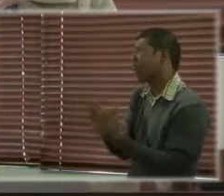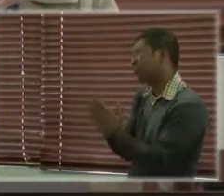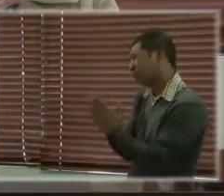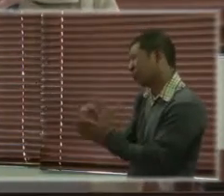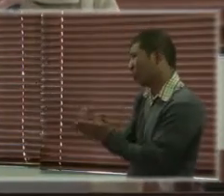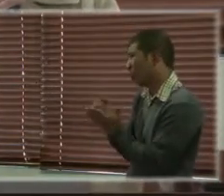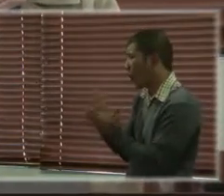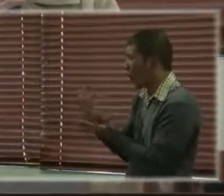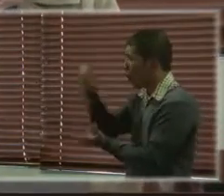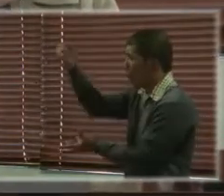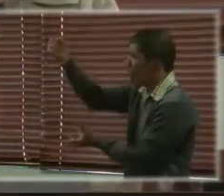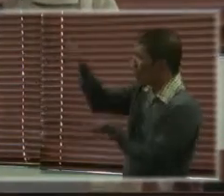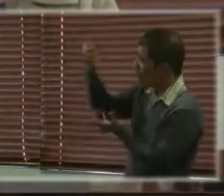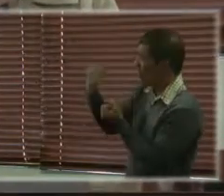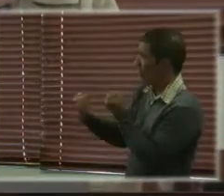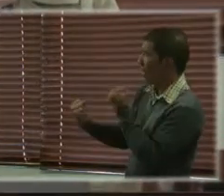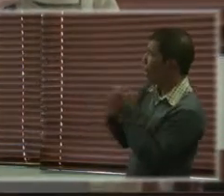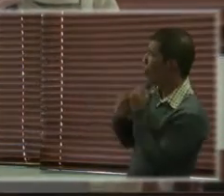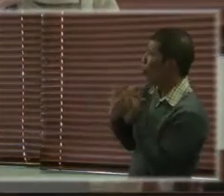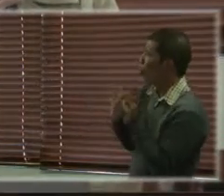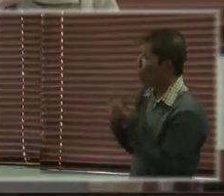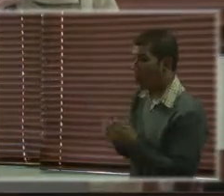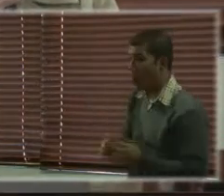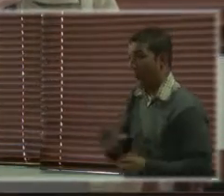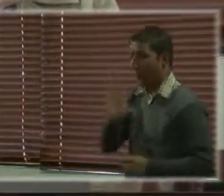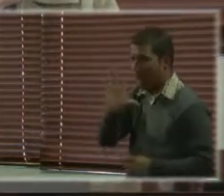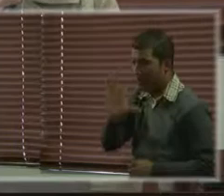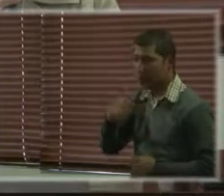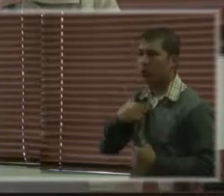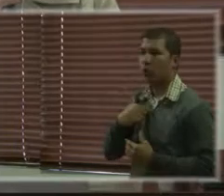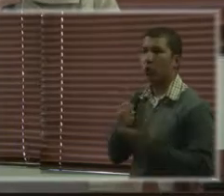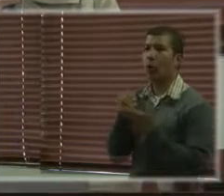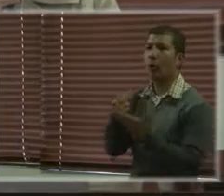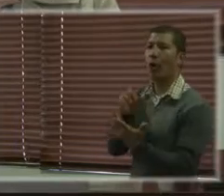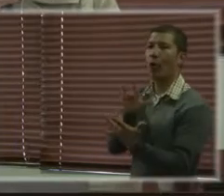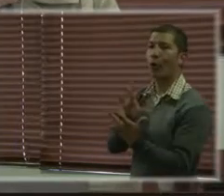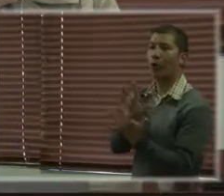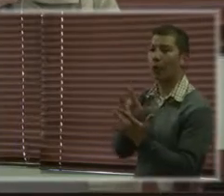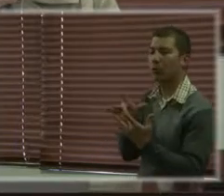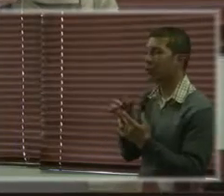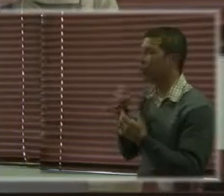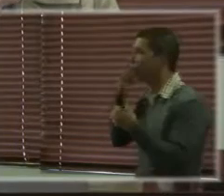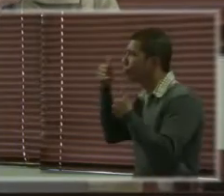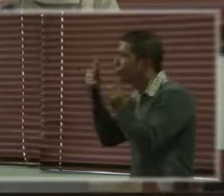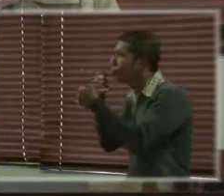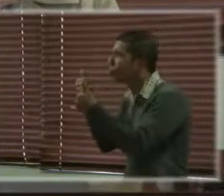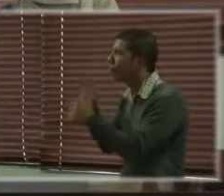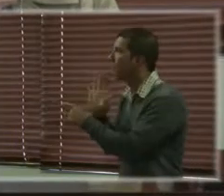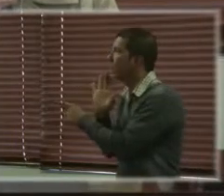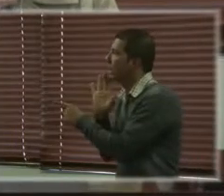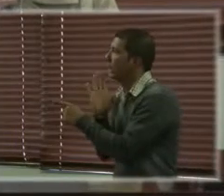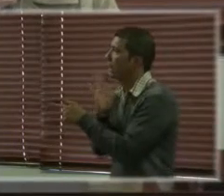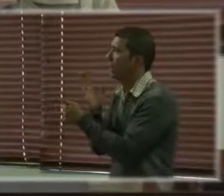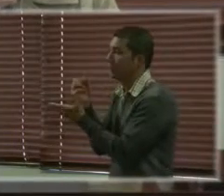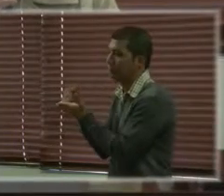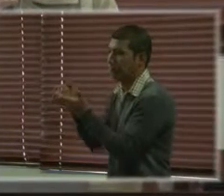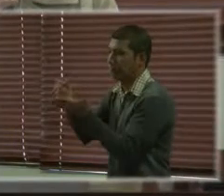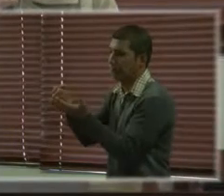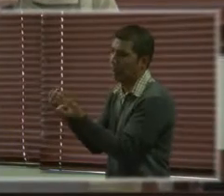creemos que sí lo podemos hacer como un apoyo ya directo a esa